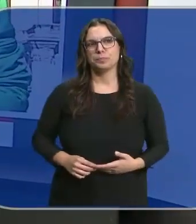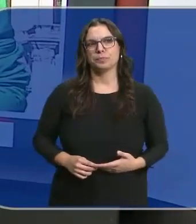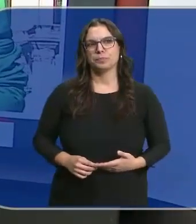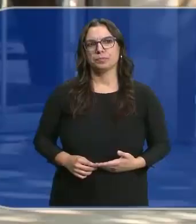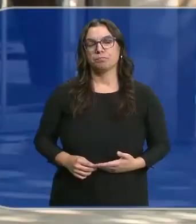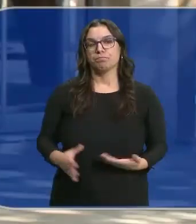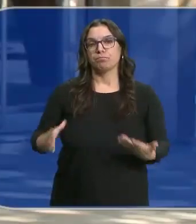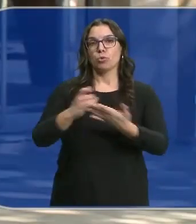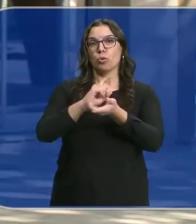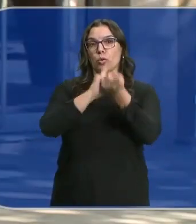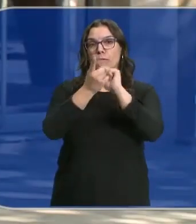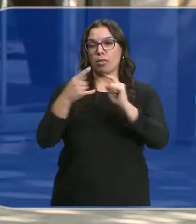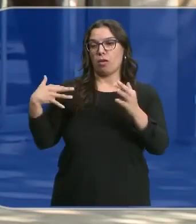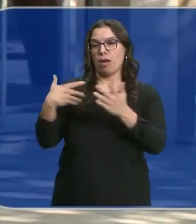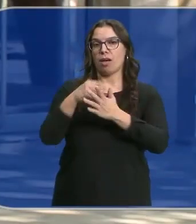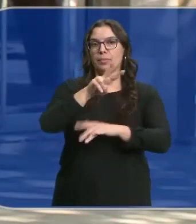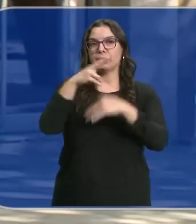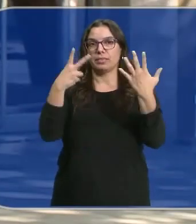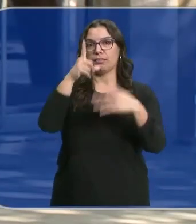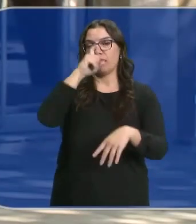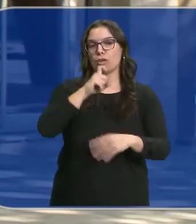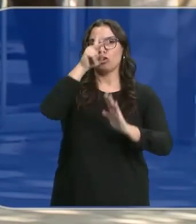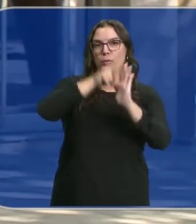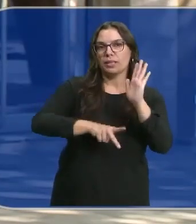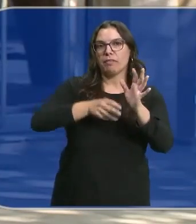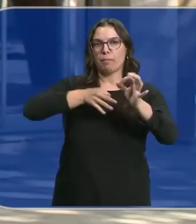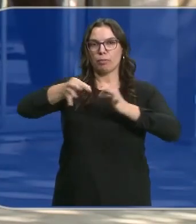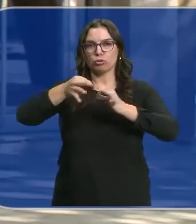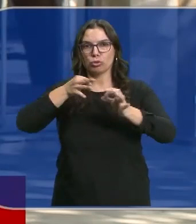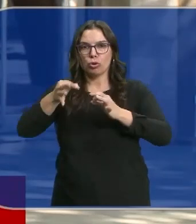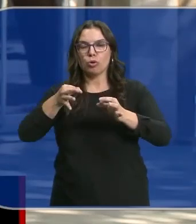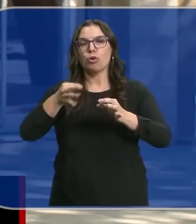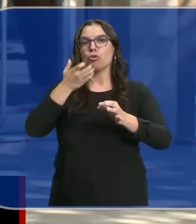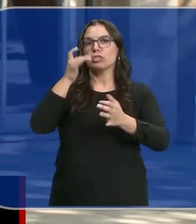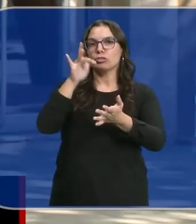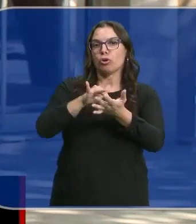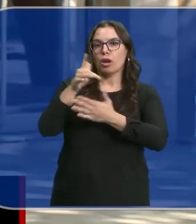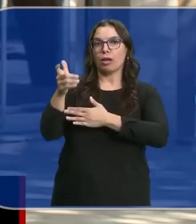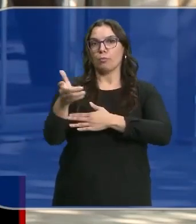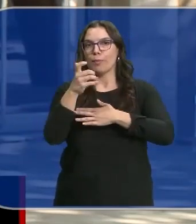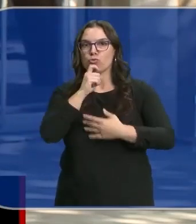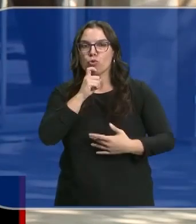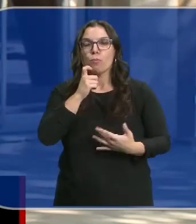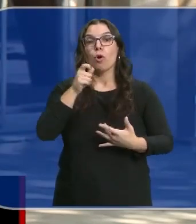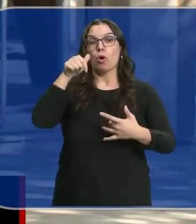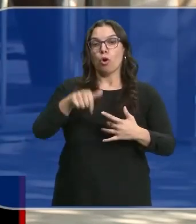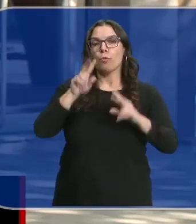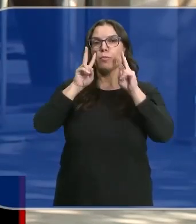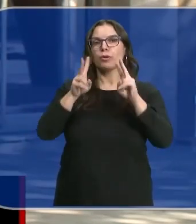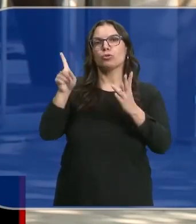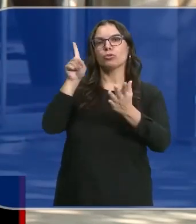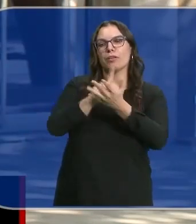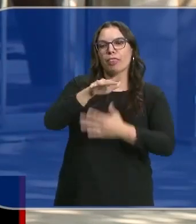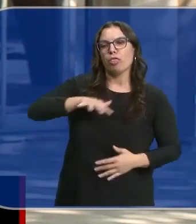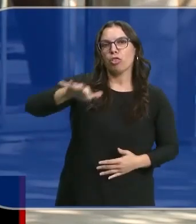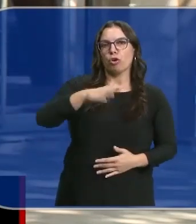Todo ha cambiado y mucho en estos 27 años. La normativa, los protocolos de intervención de los bomberos. Hoy hemos vuelto al lugar en